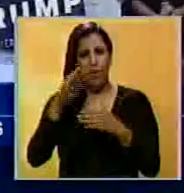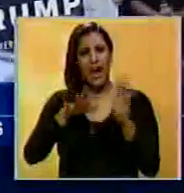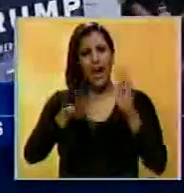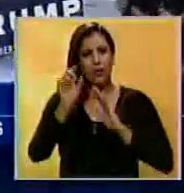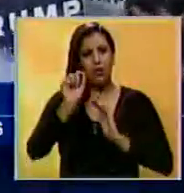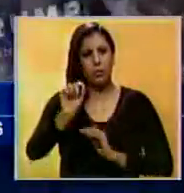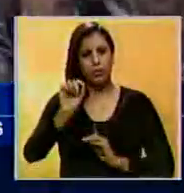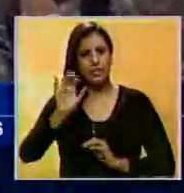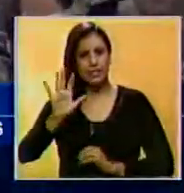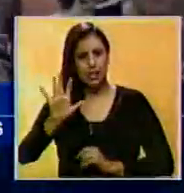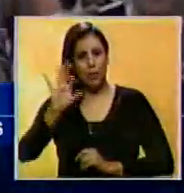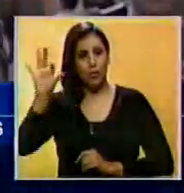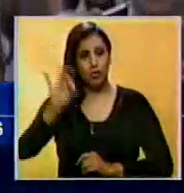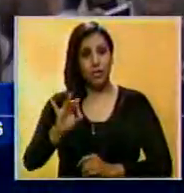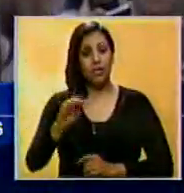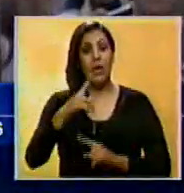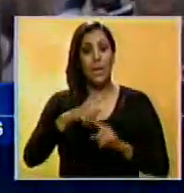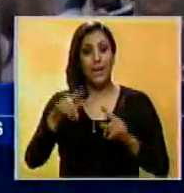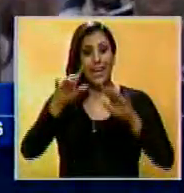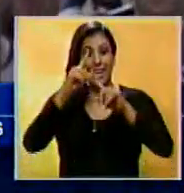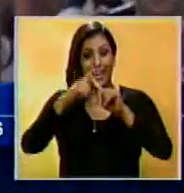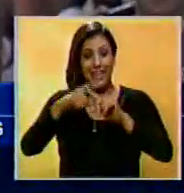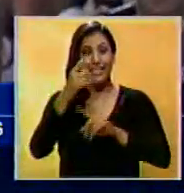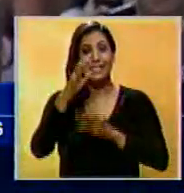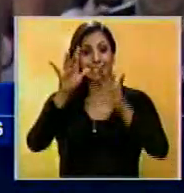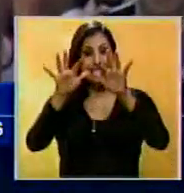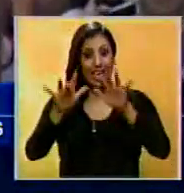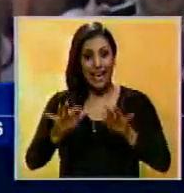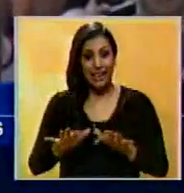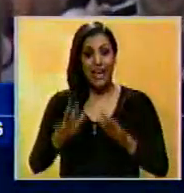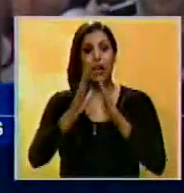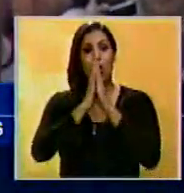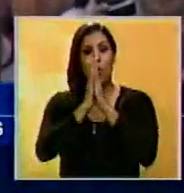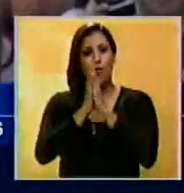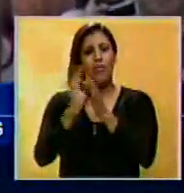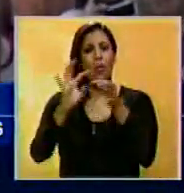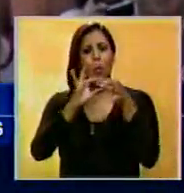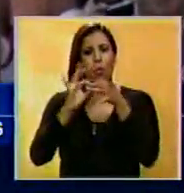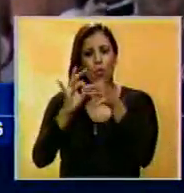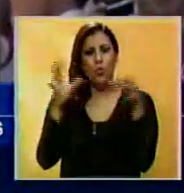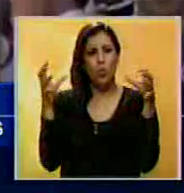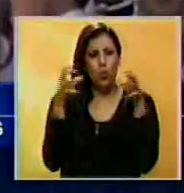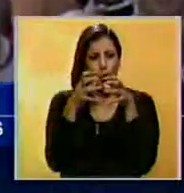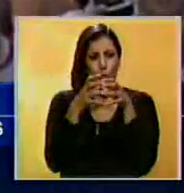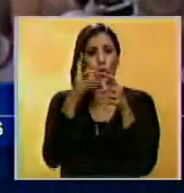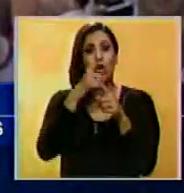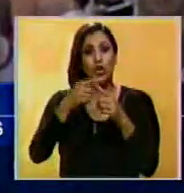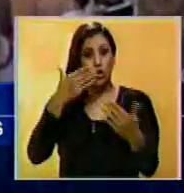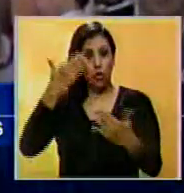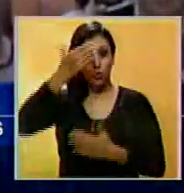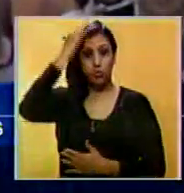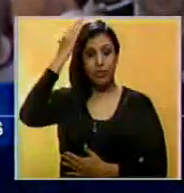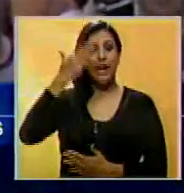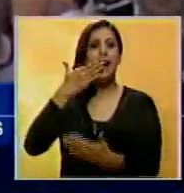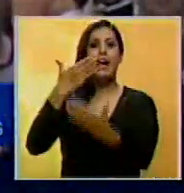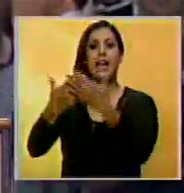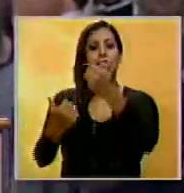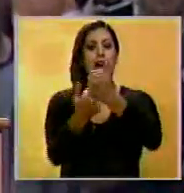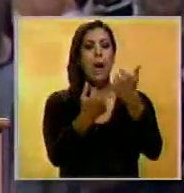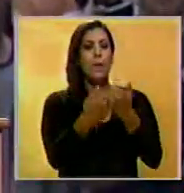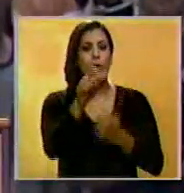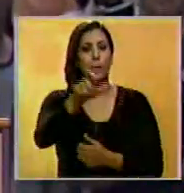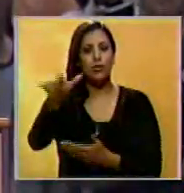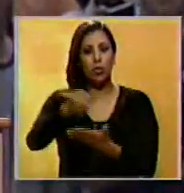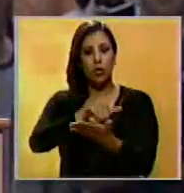14.5%. La ex secretaria de Estado pidió unión en su partido, mientras que el empresario agradeció el apoyo de